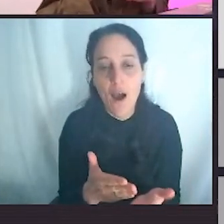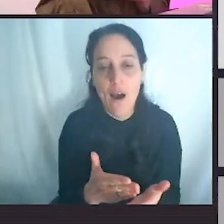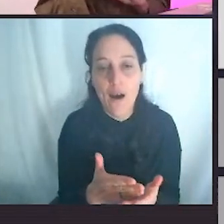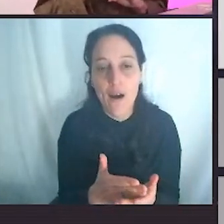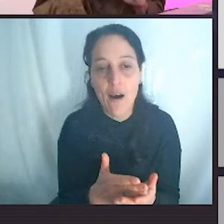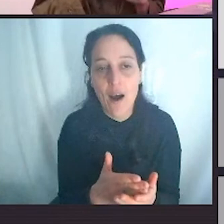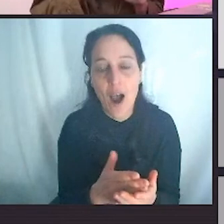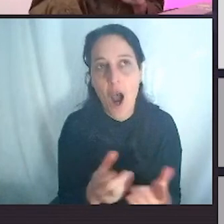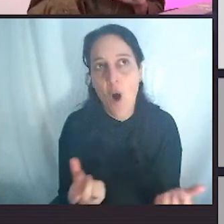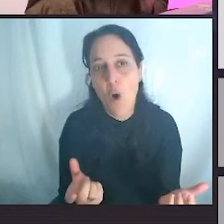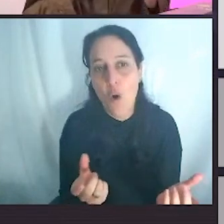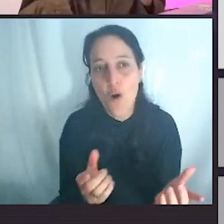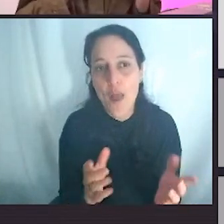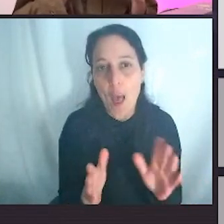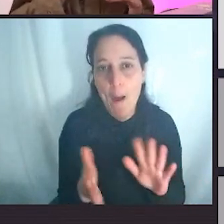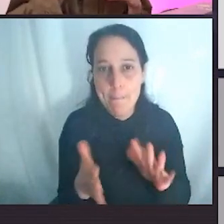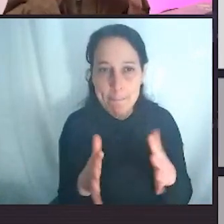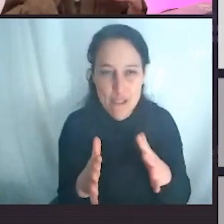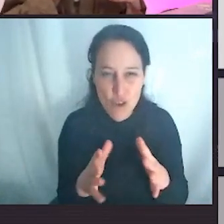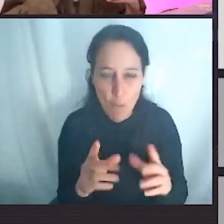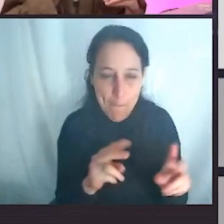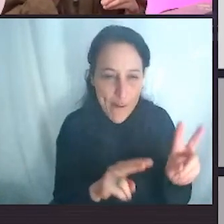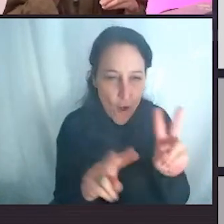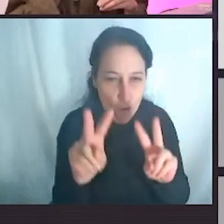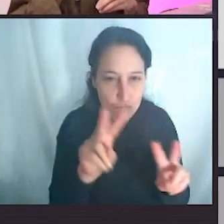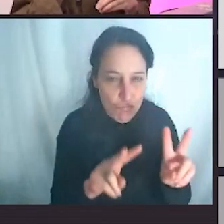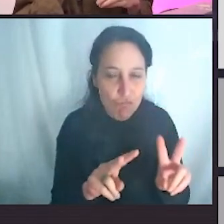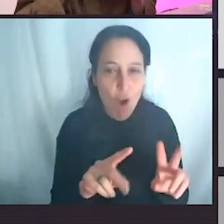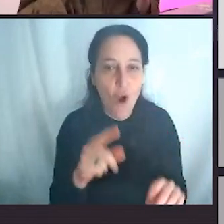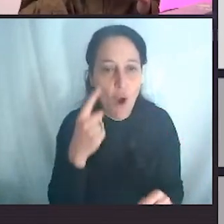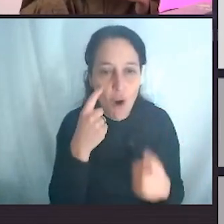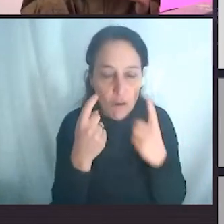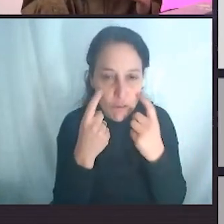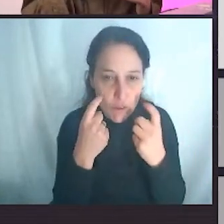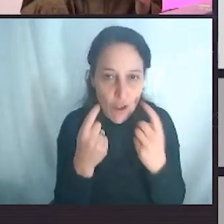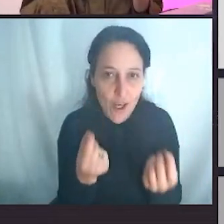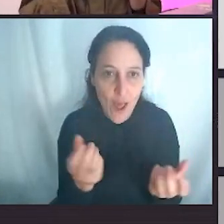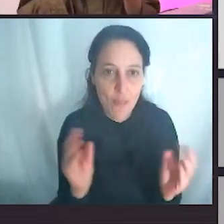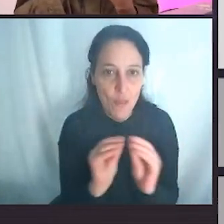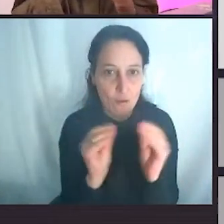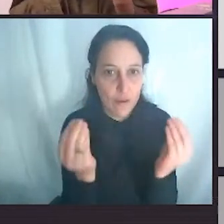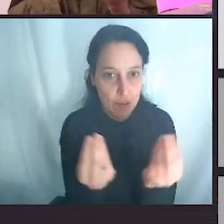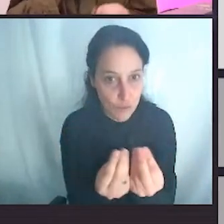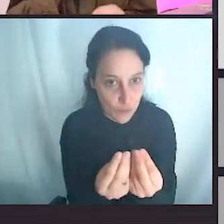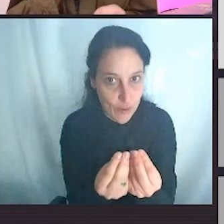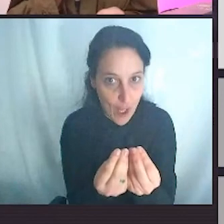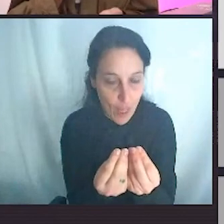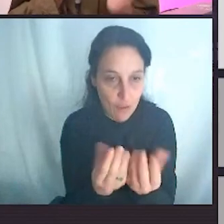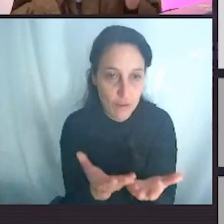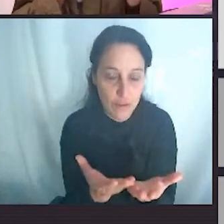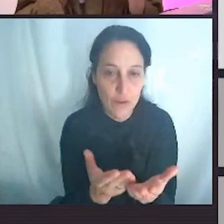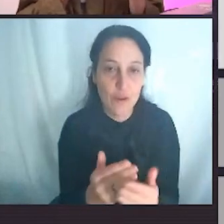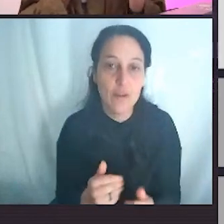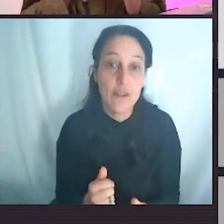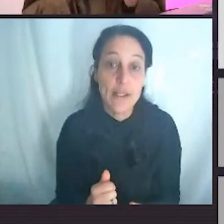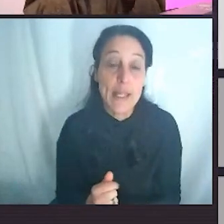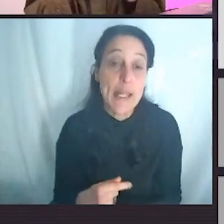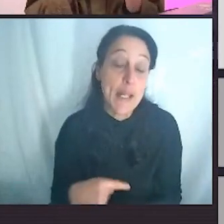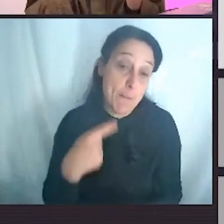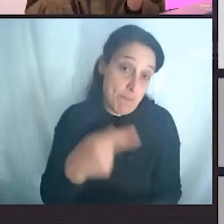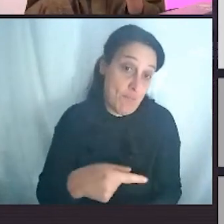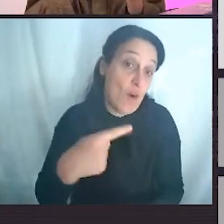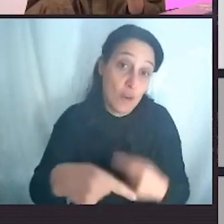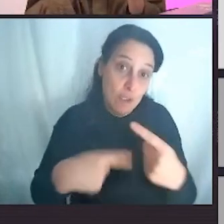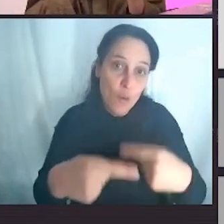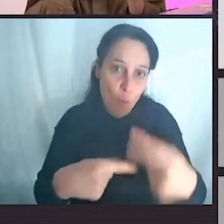ronda de inversión y a partir de enero ya vamos a estar trabajando en el fortalecimiento de la comunidad. Pero lo más interesante de